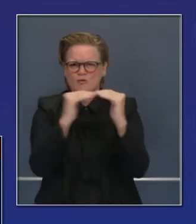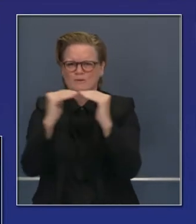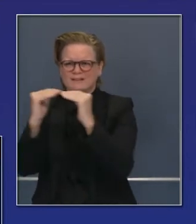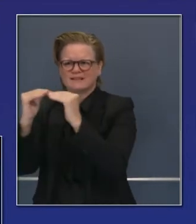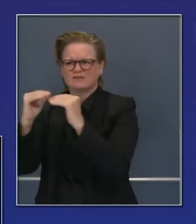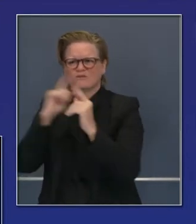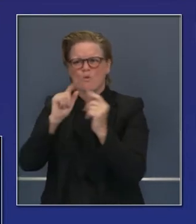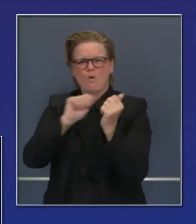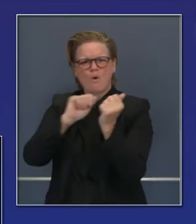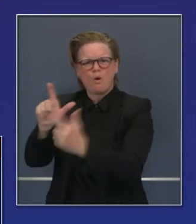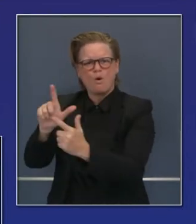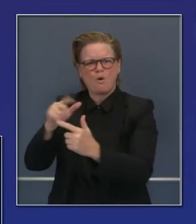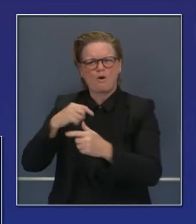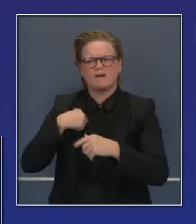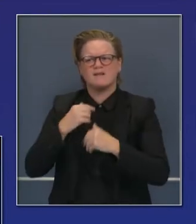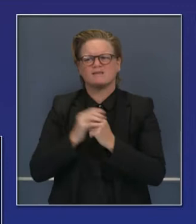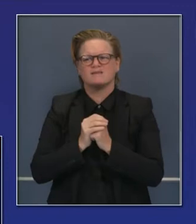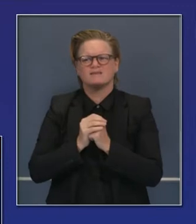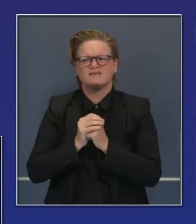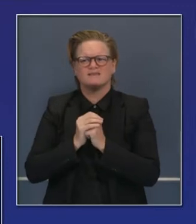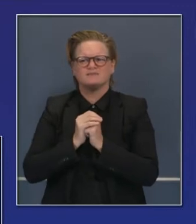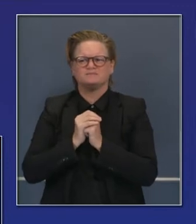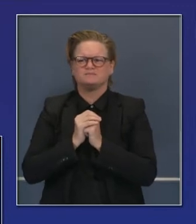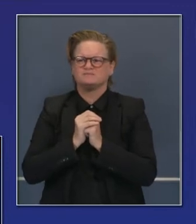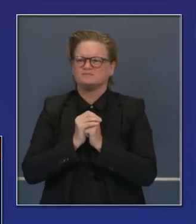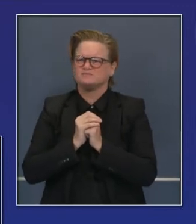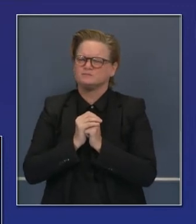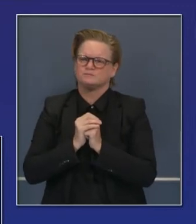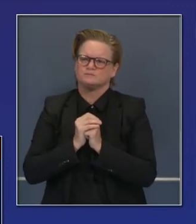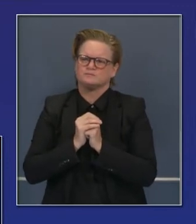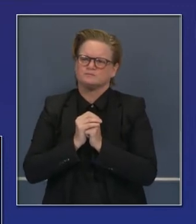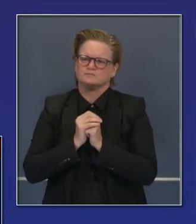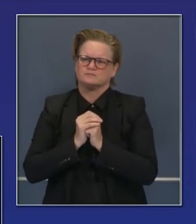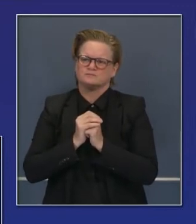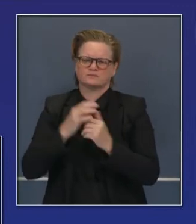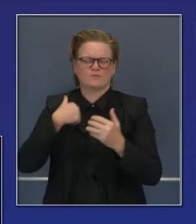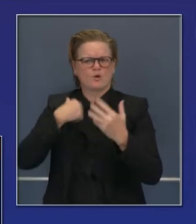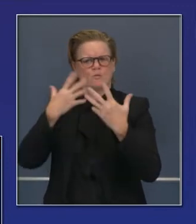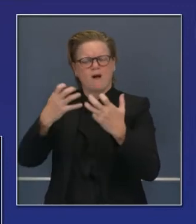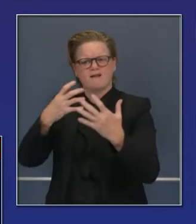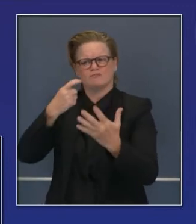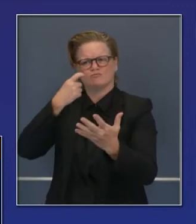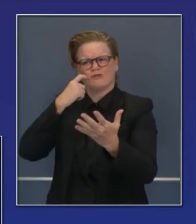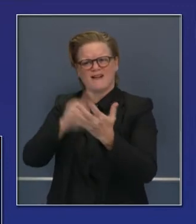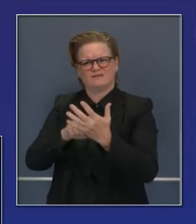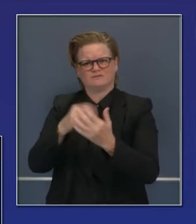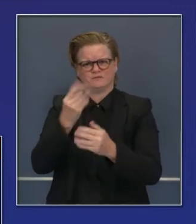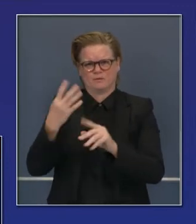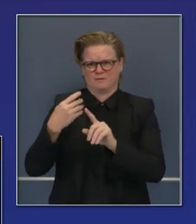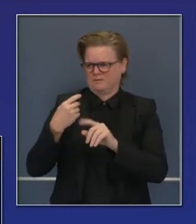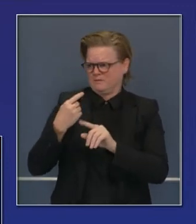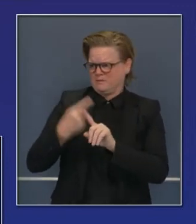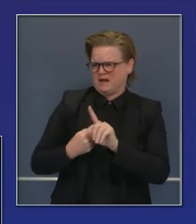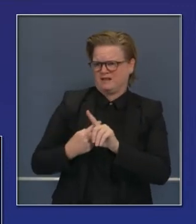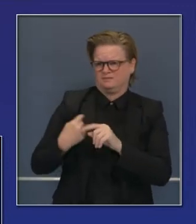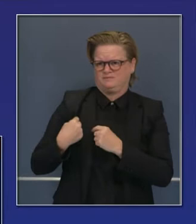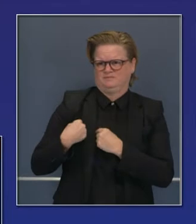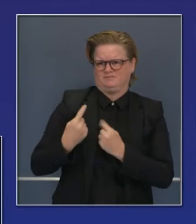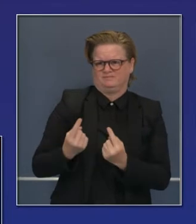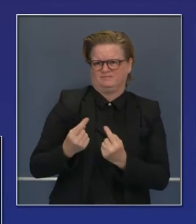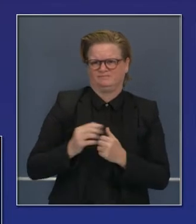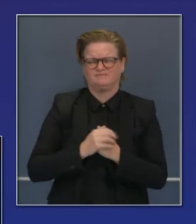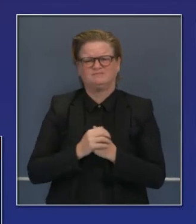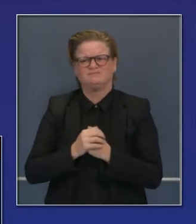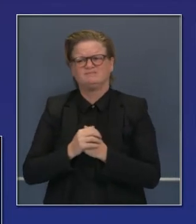protocolo de 14 niveles que tenemos con las limitaciones en sus